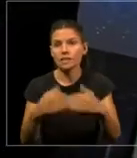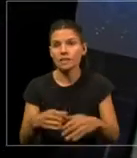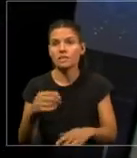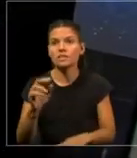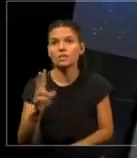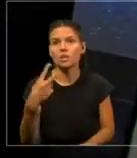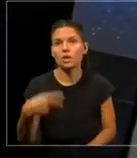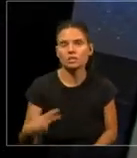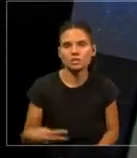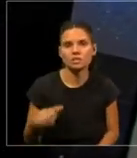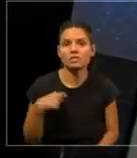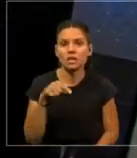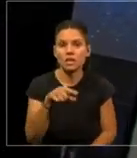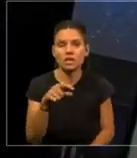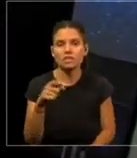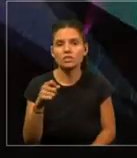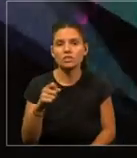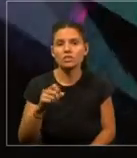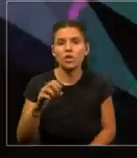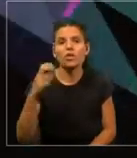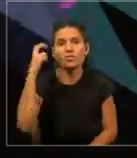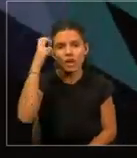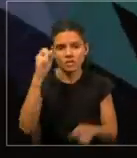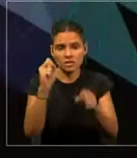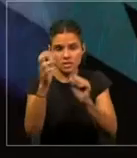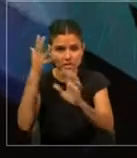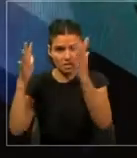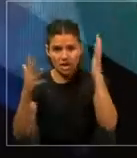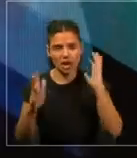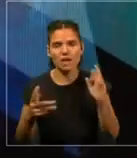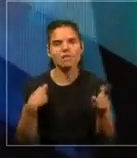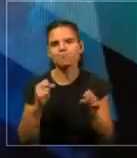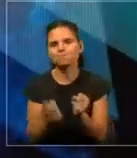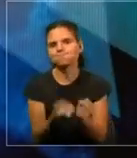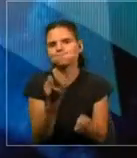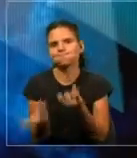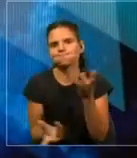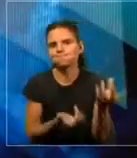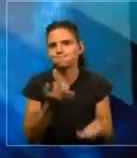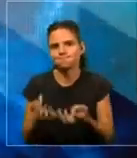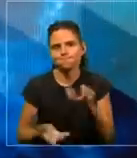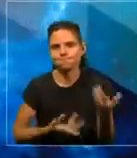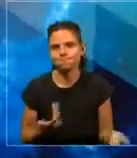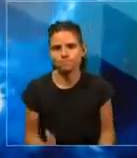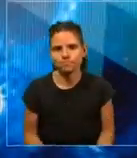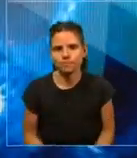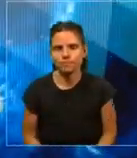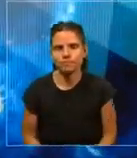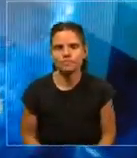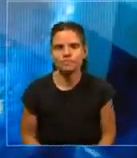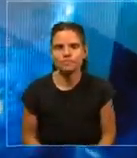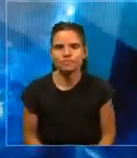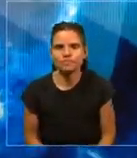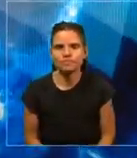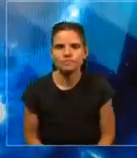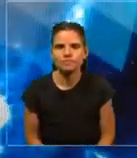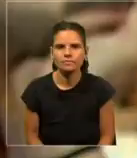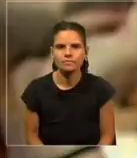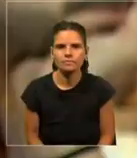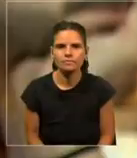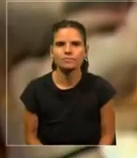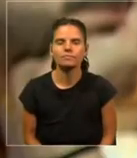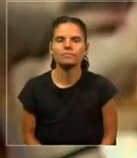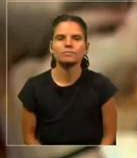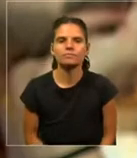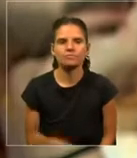día era esto, la Amazonas en llamas. Entonces, ahí empieza a preocuparnos un poco,